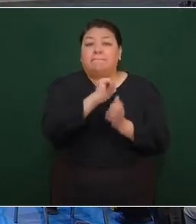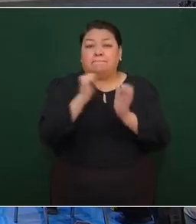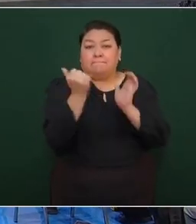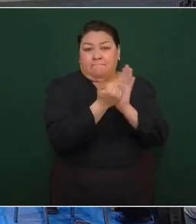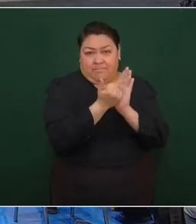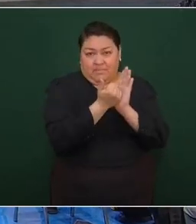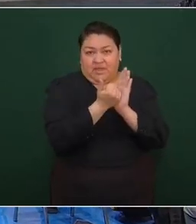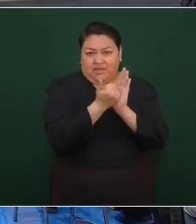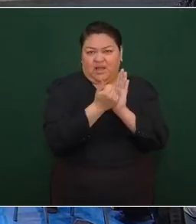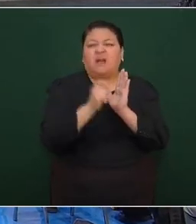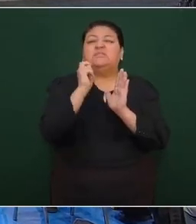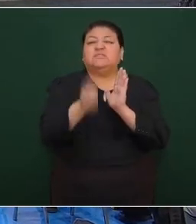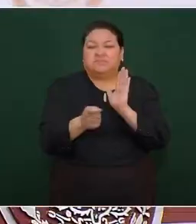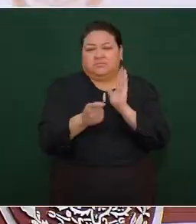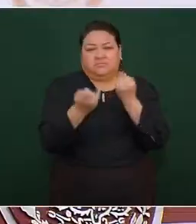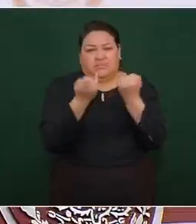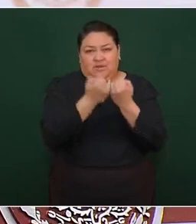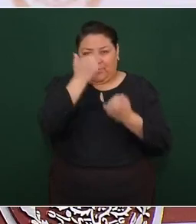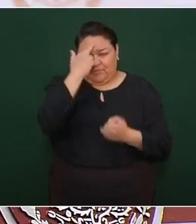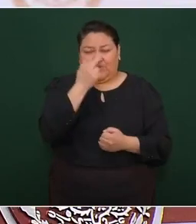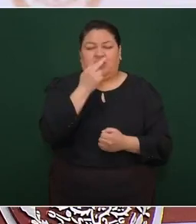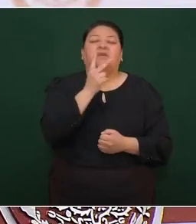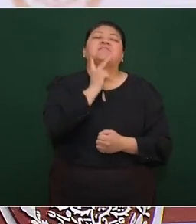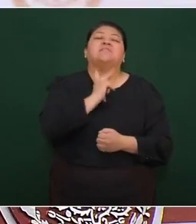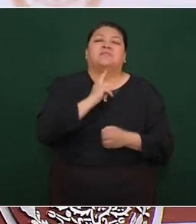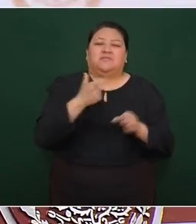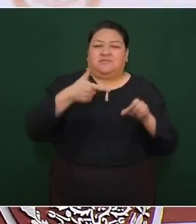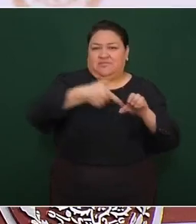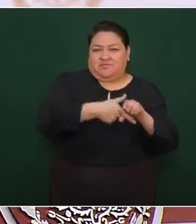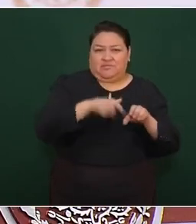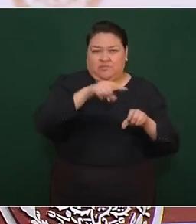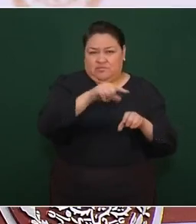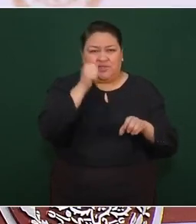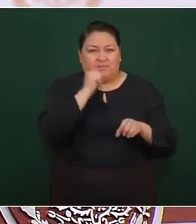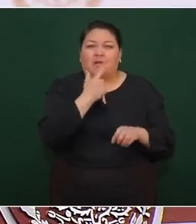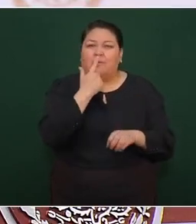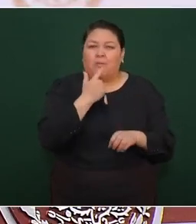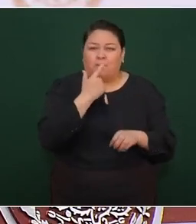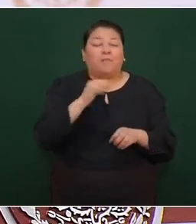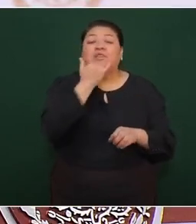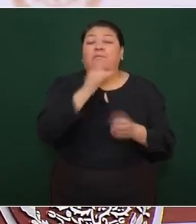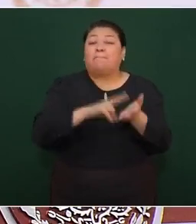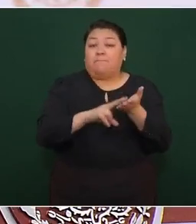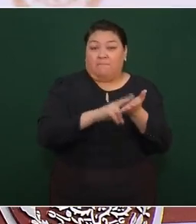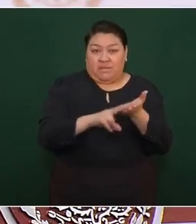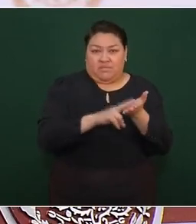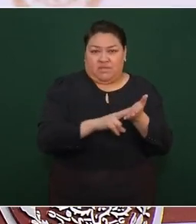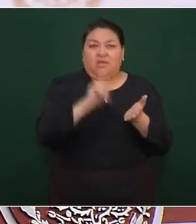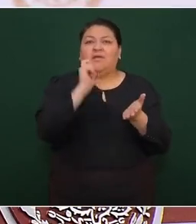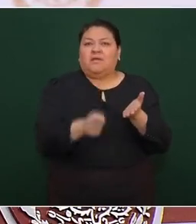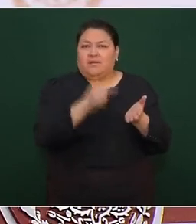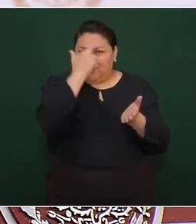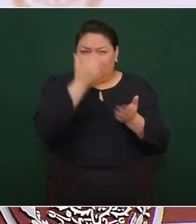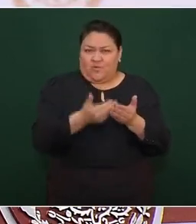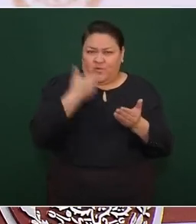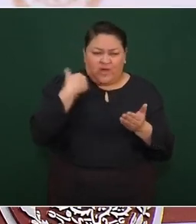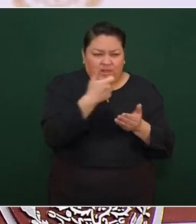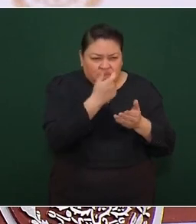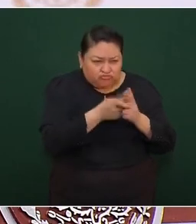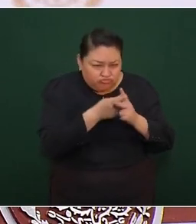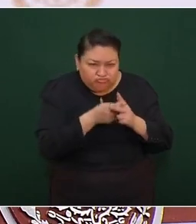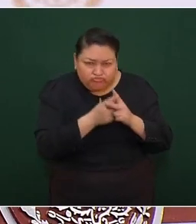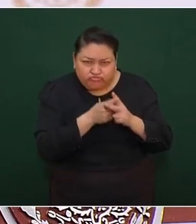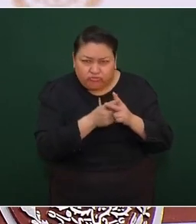y tomando como referencia a la gasolina regular, que es la de mayor consumo, observamos que respecto al indicador de ganancia,